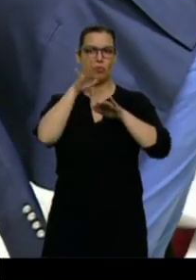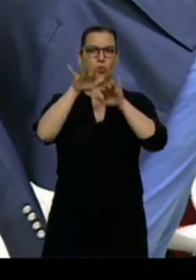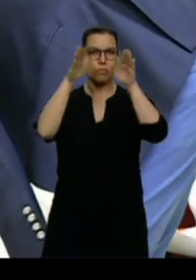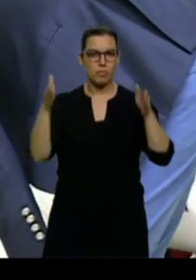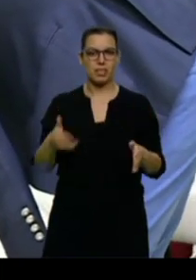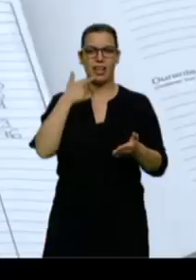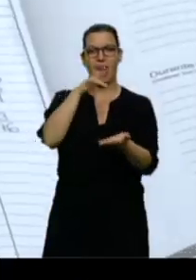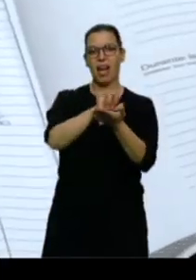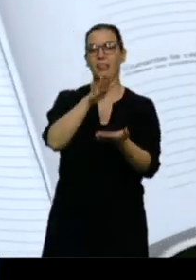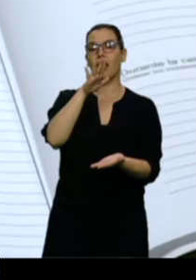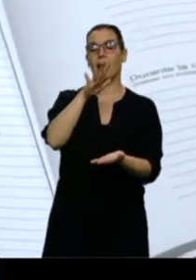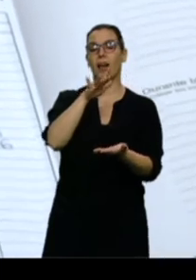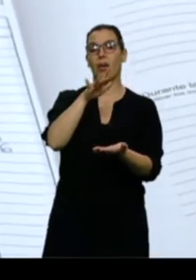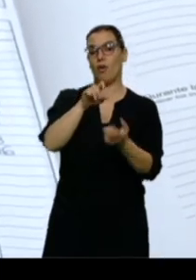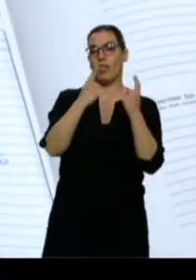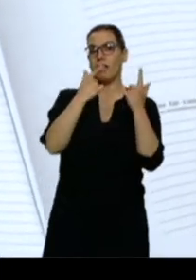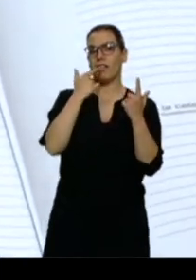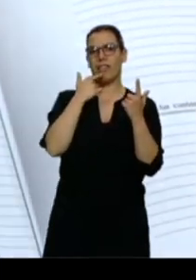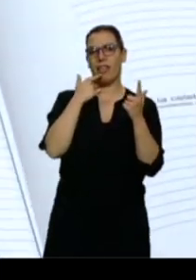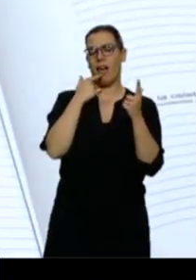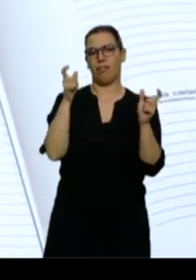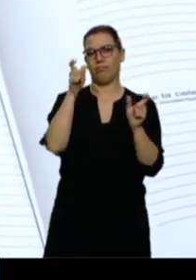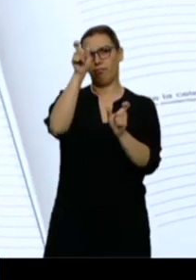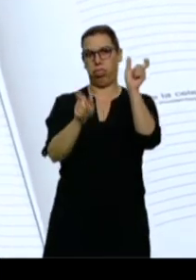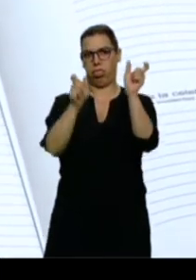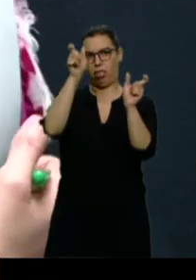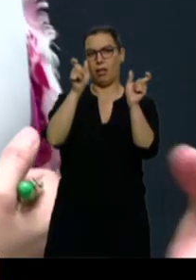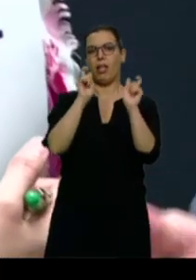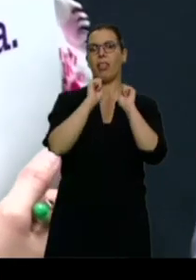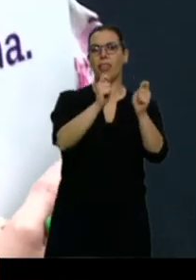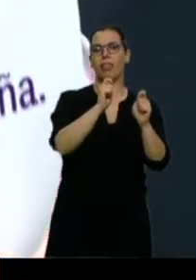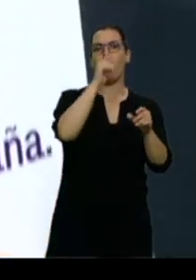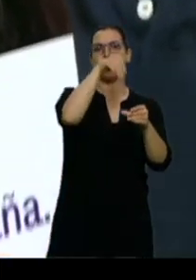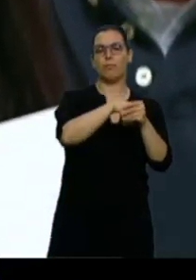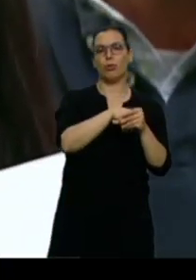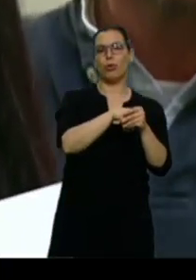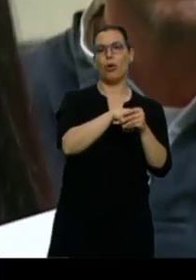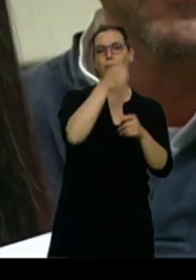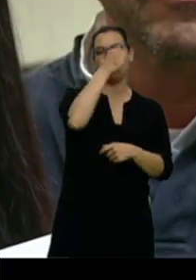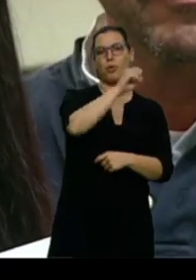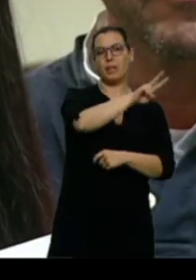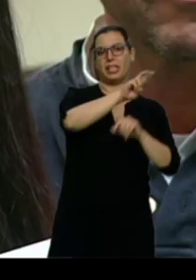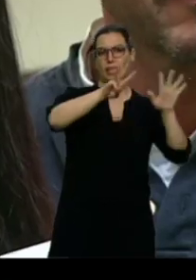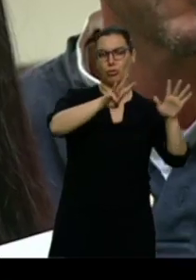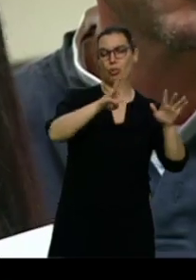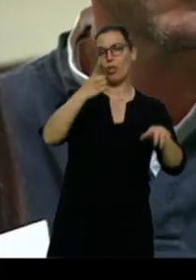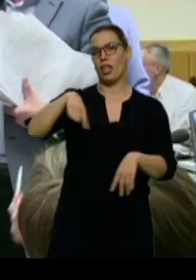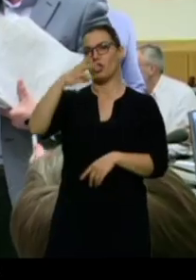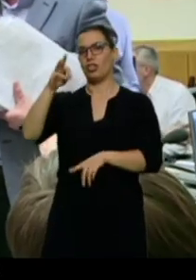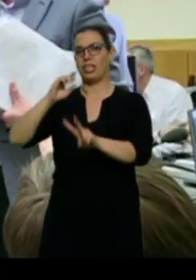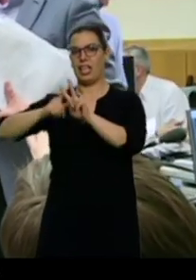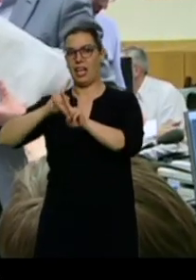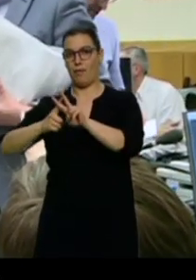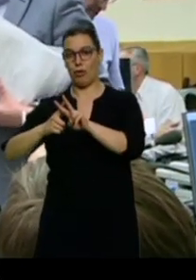ese cruce de datos. Otorgaba sólo 28 al PSOE y 130 a Vox, que le servían para alcanzar el 5% y conservar un